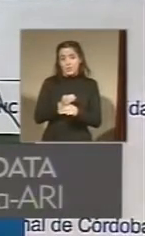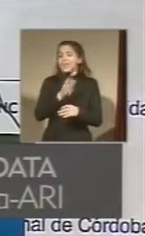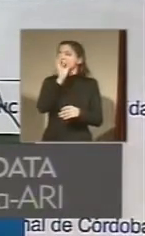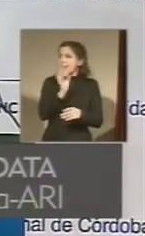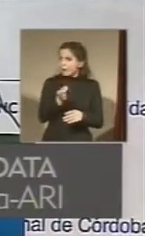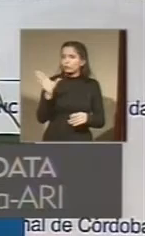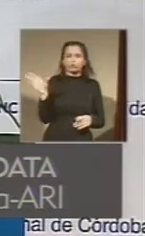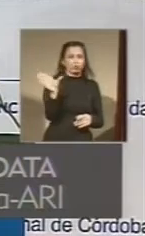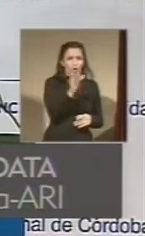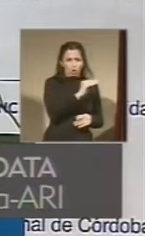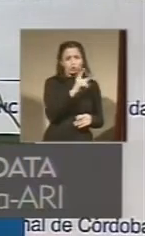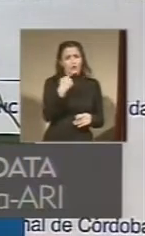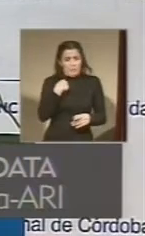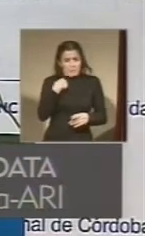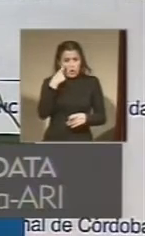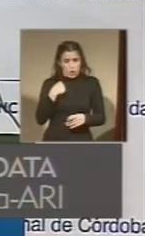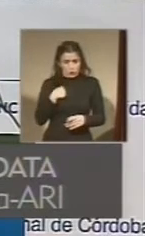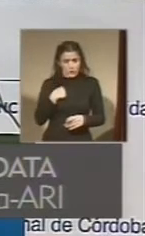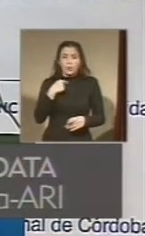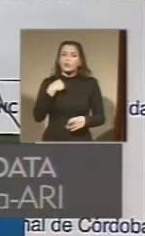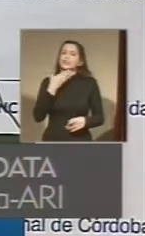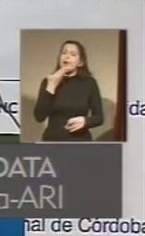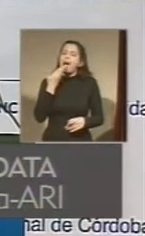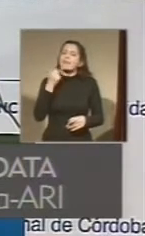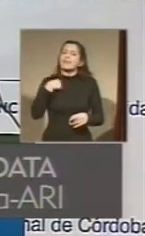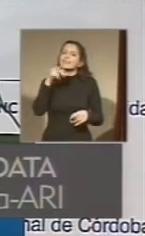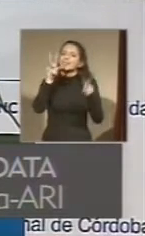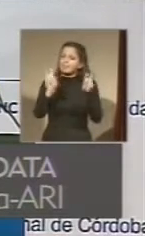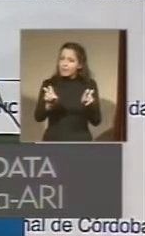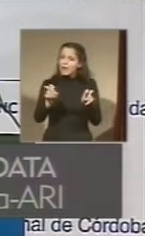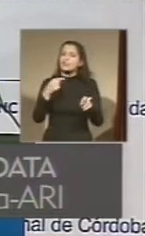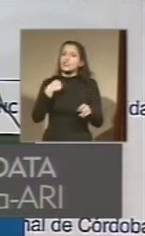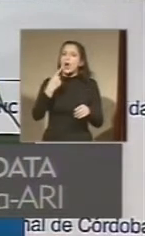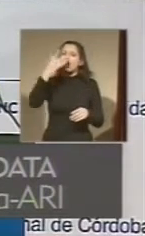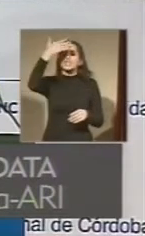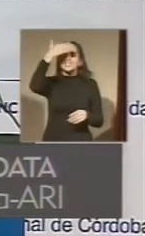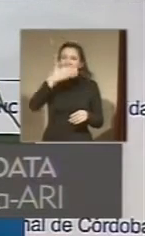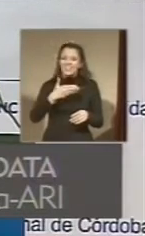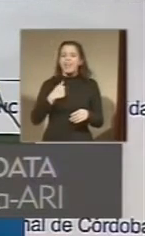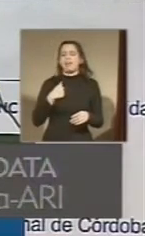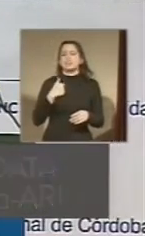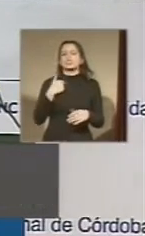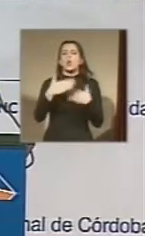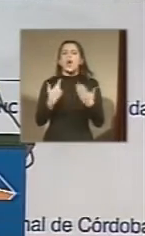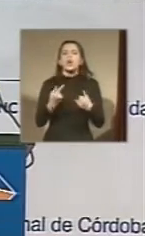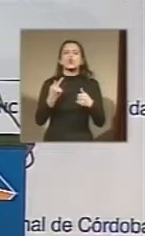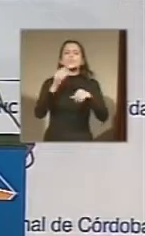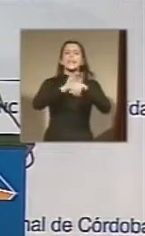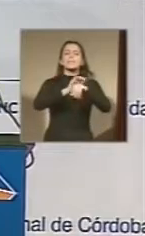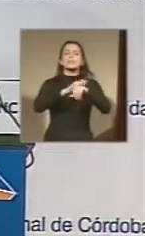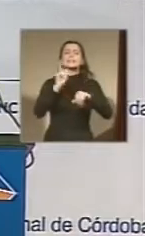conocen que cuando hablo de este tema lo hago con seriedad, con responsabilidad y desde el corazón.